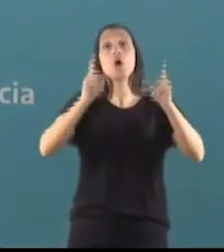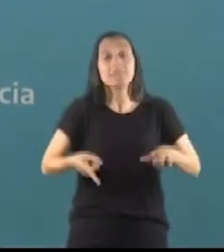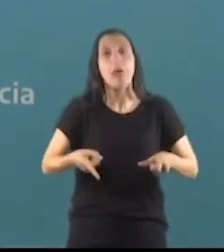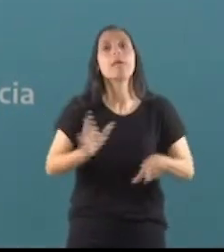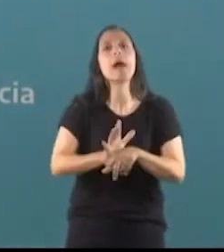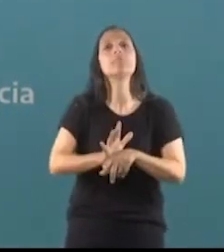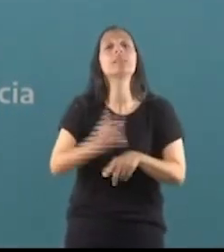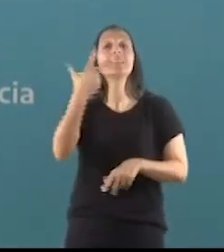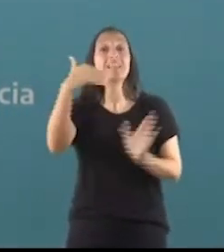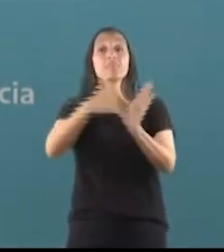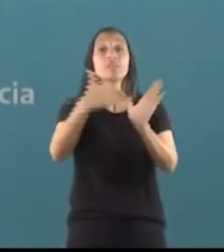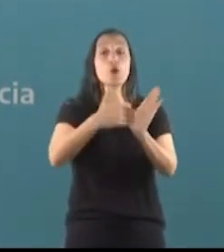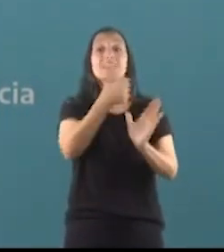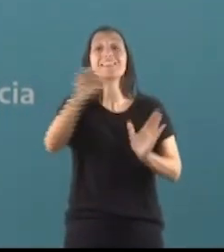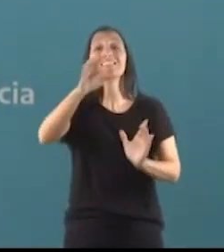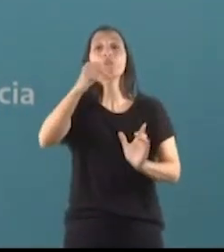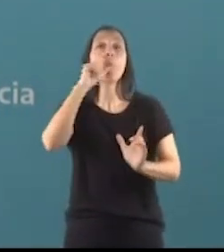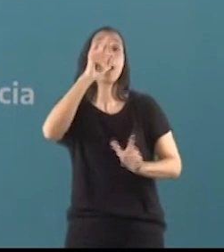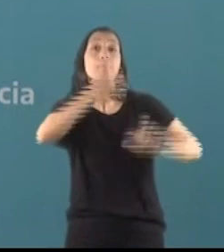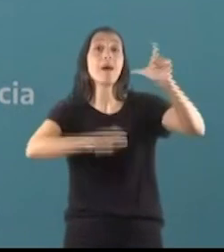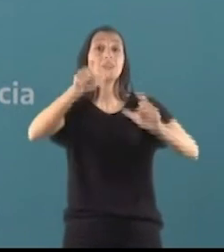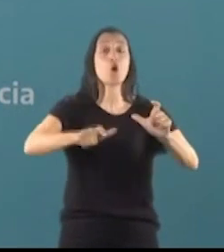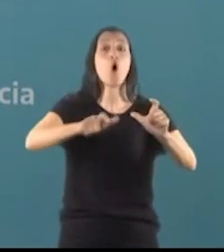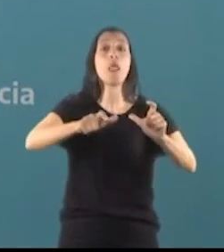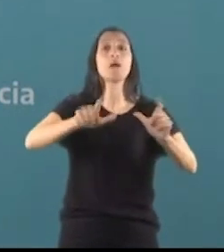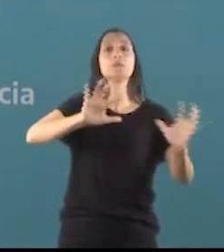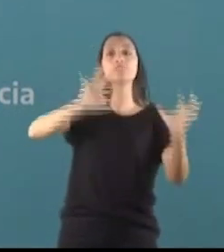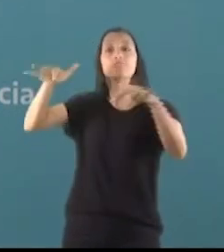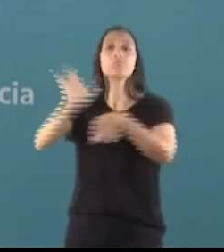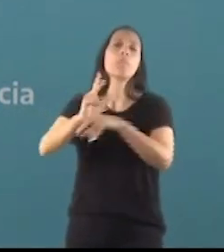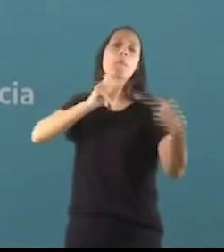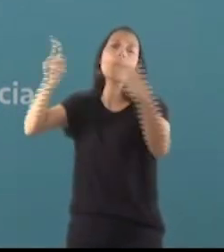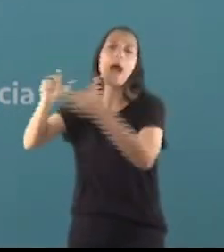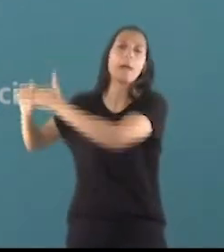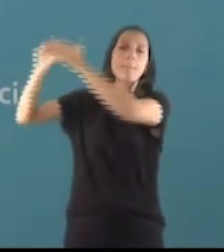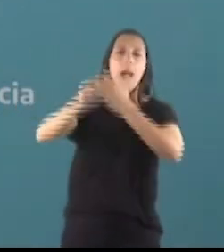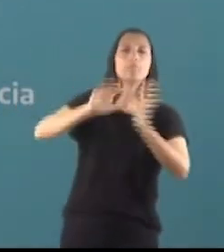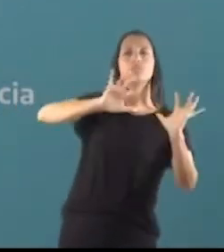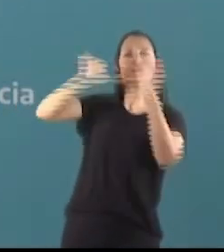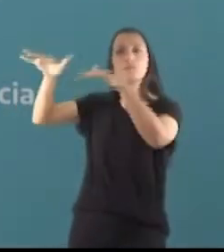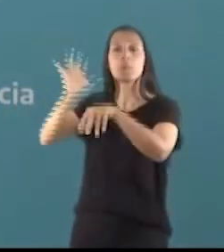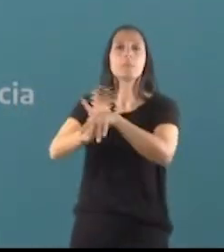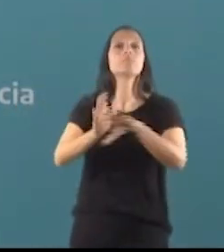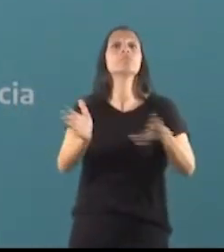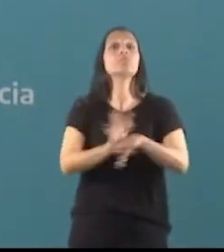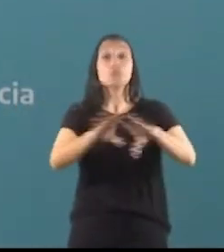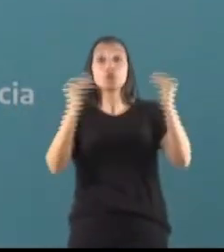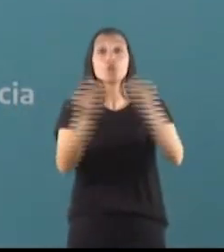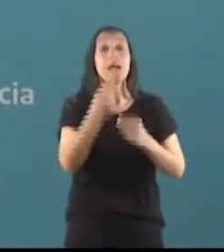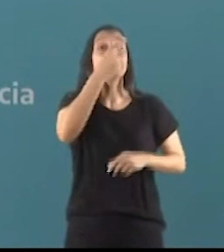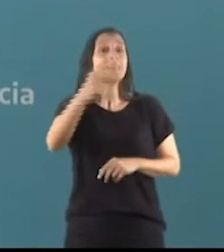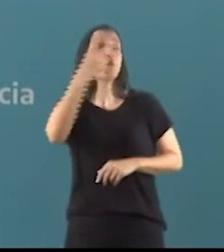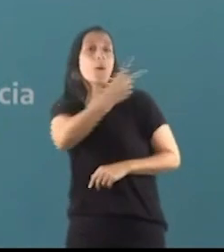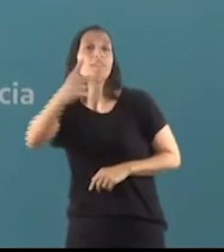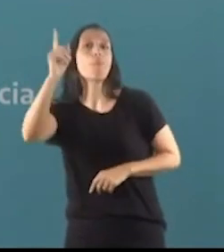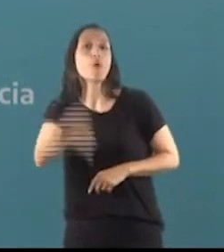.600.000 turistas, con lo cual en la salida en viajes al exterior tenemos un incremento del 122%. Todo